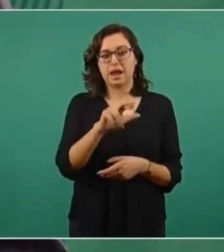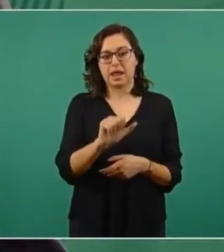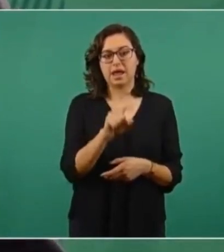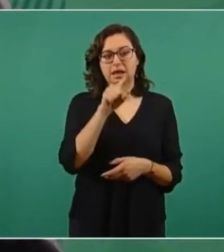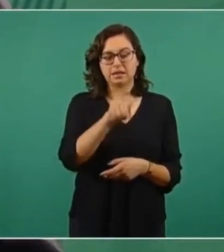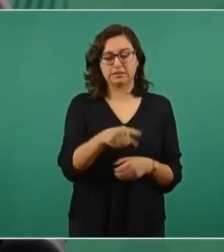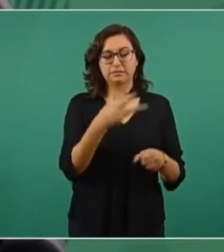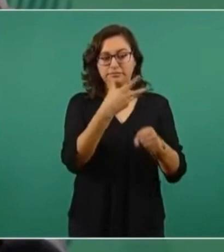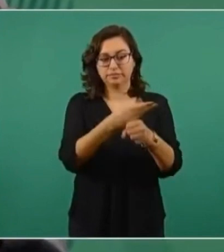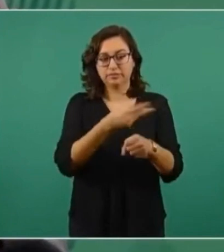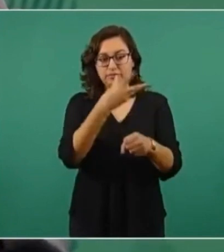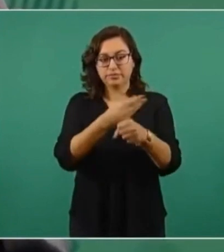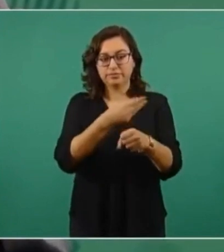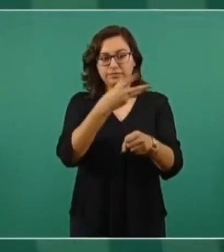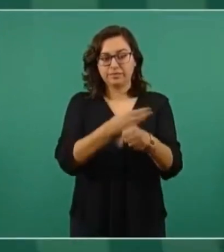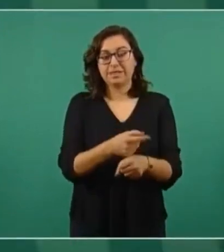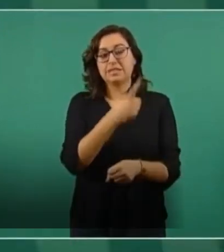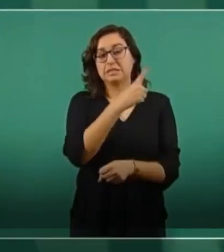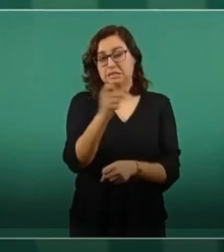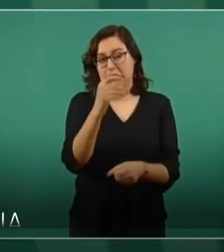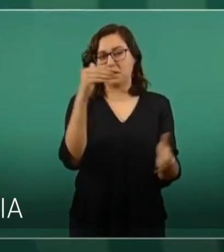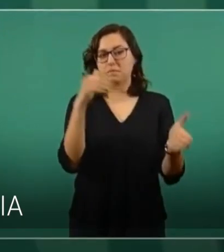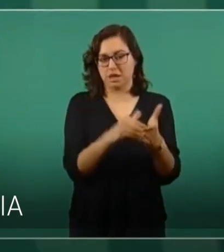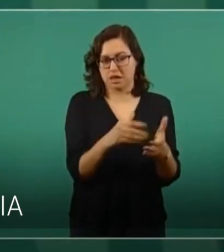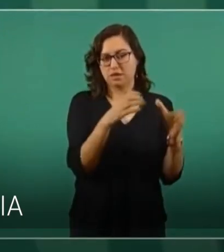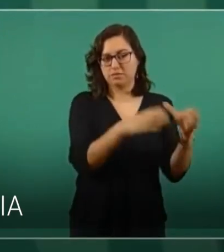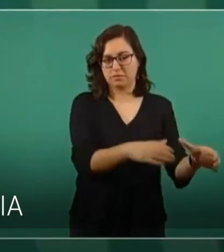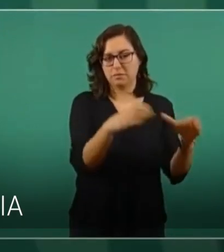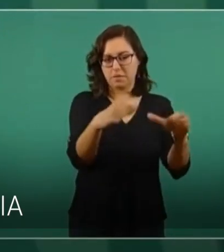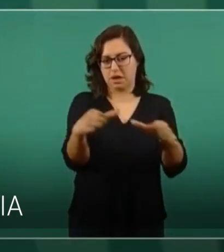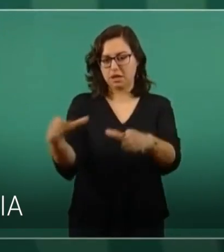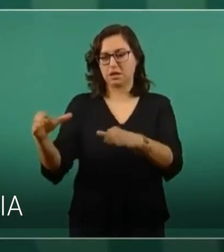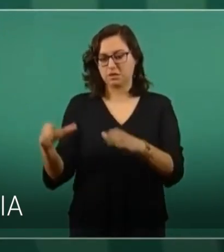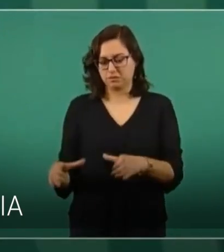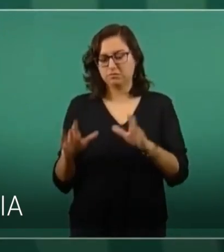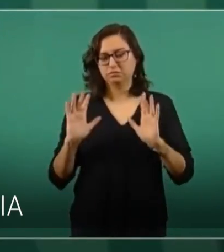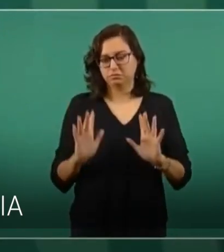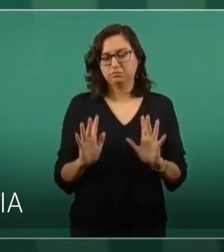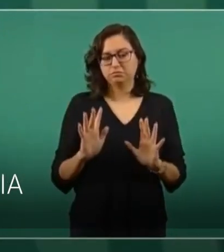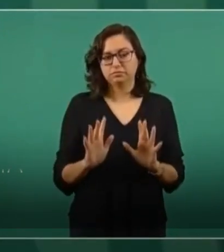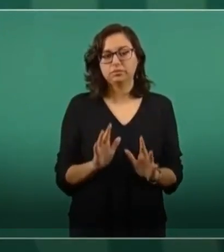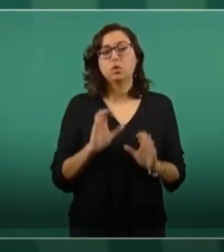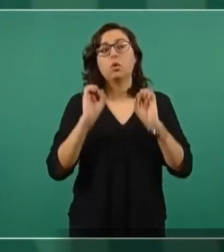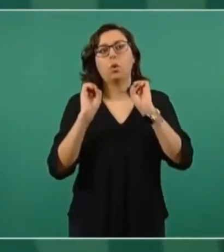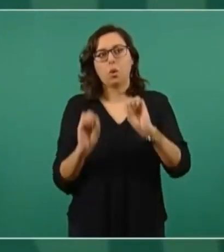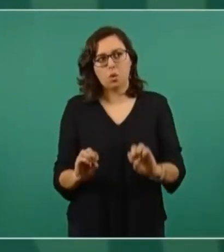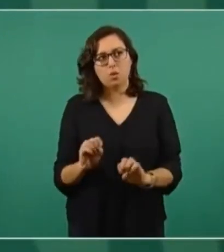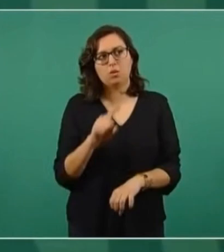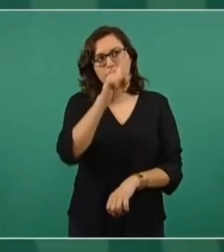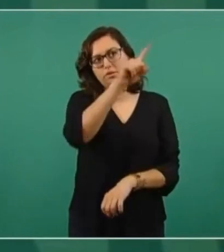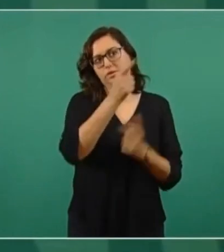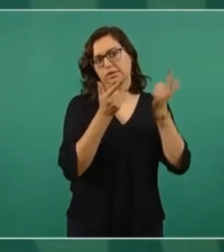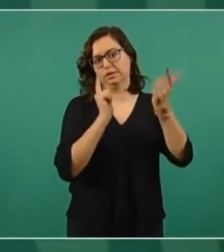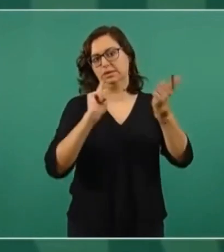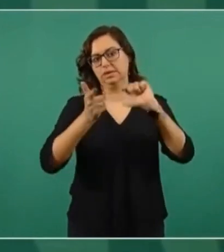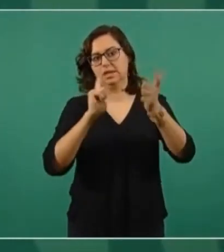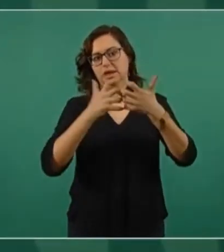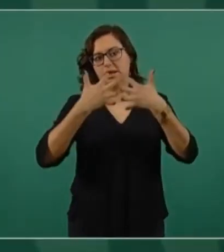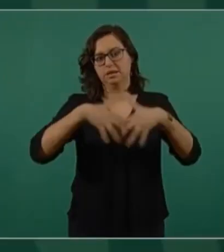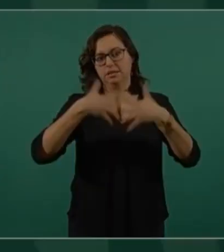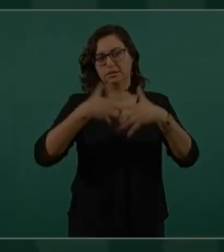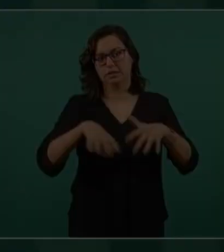procesar 100 mil barriles o adquirir de